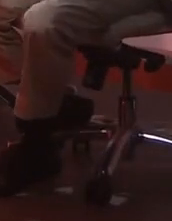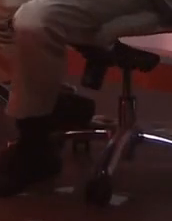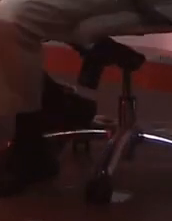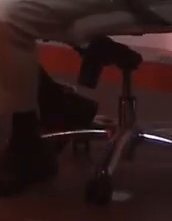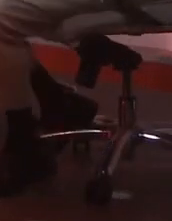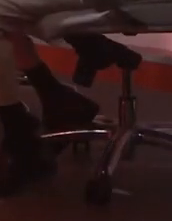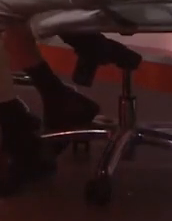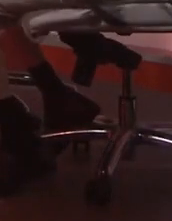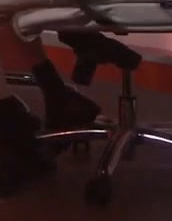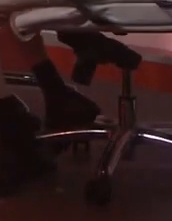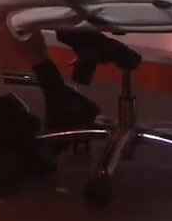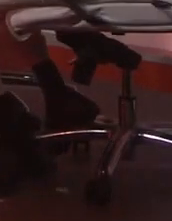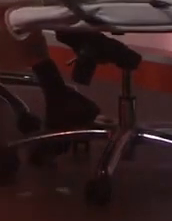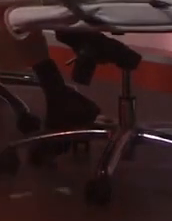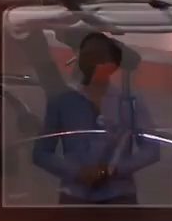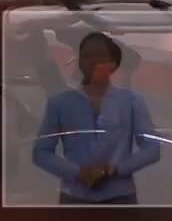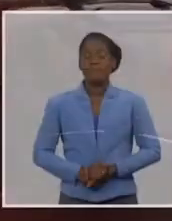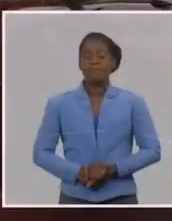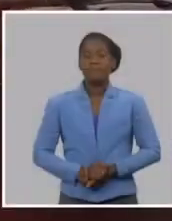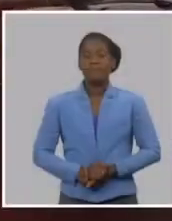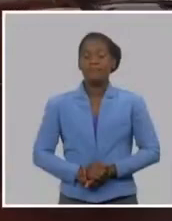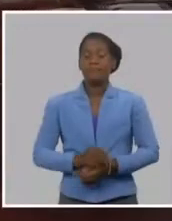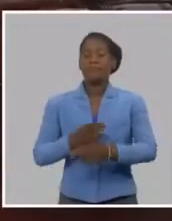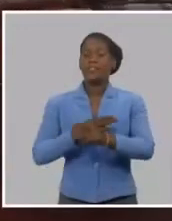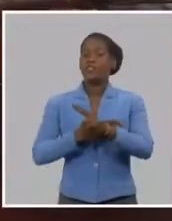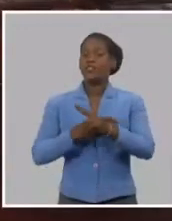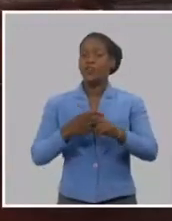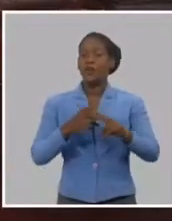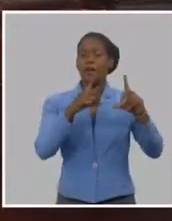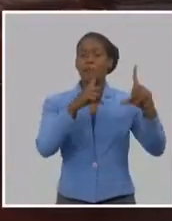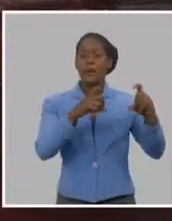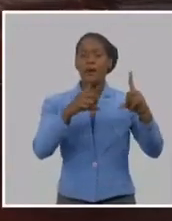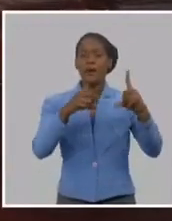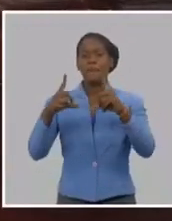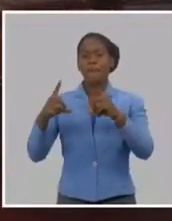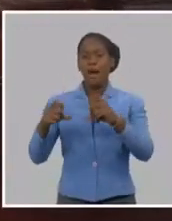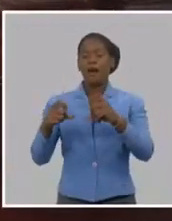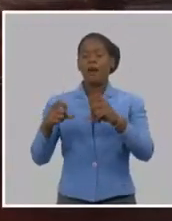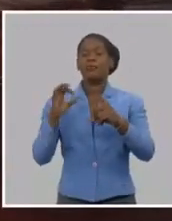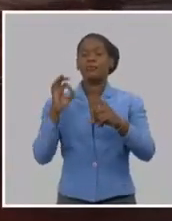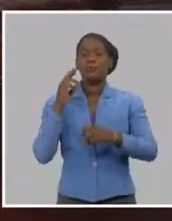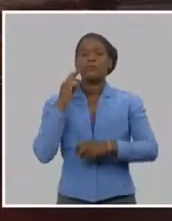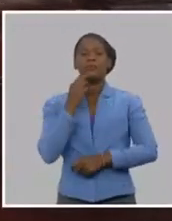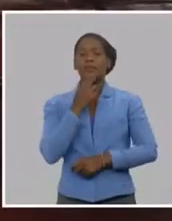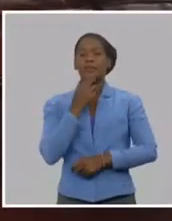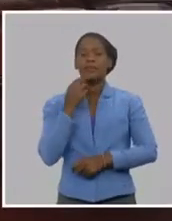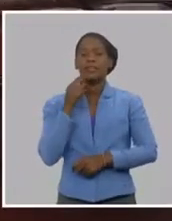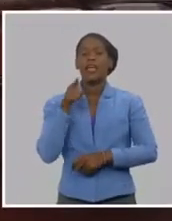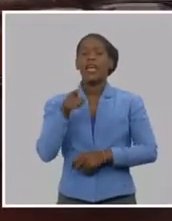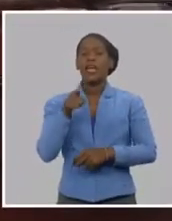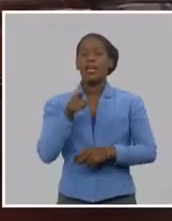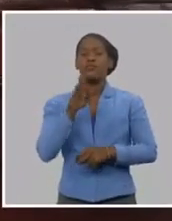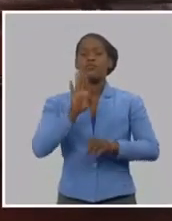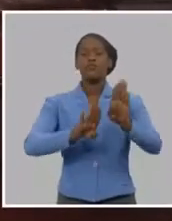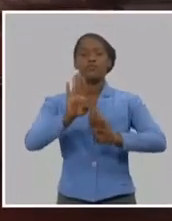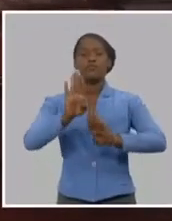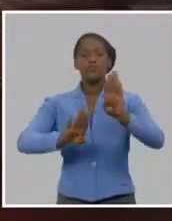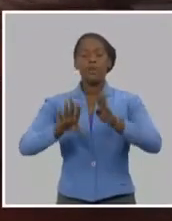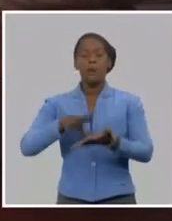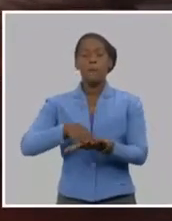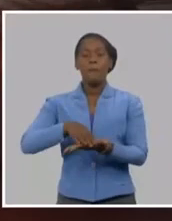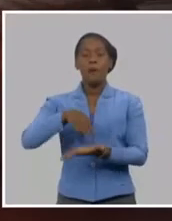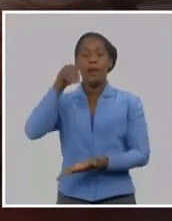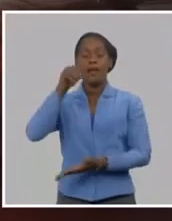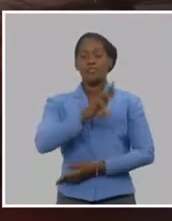This is the image of the show. Ernesto Rancaño, que ahora también habitan en el Palacio de la Revolución y que nos